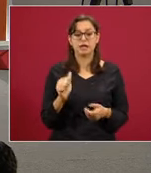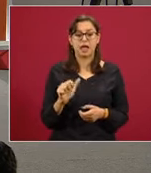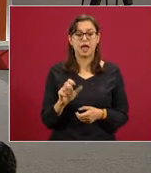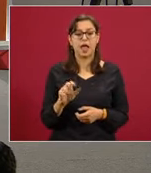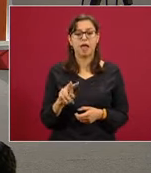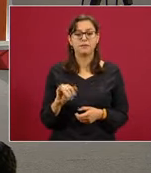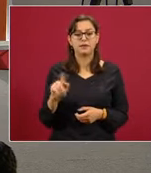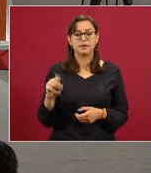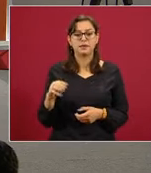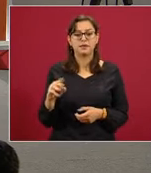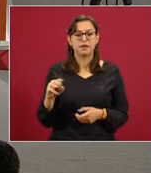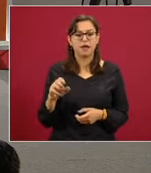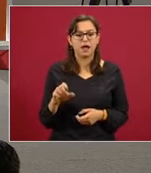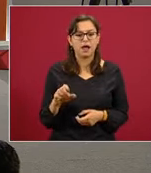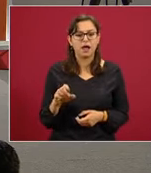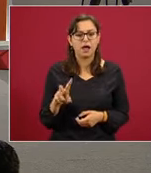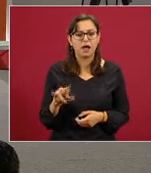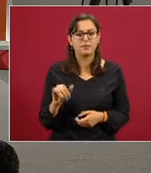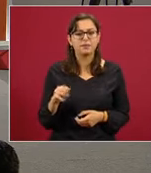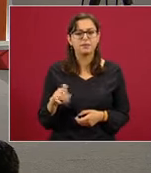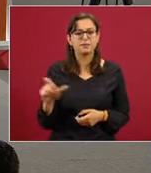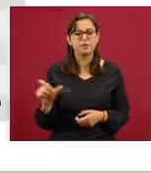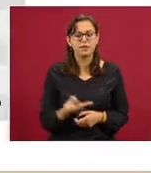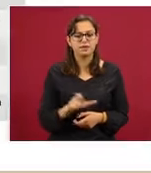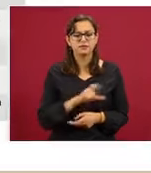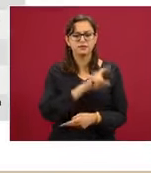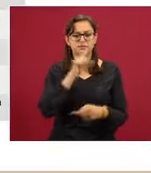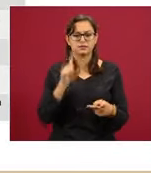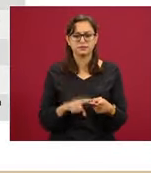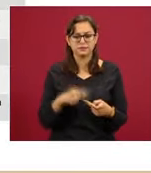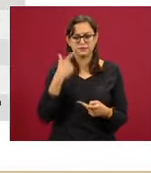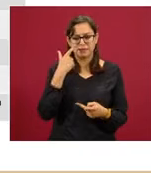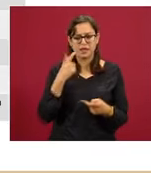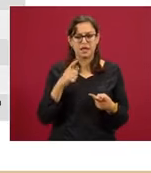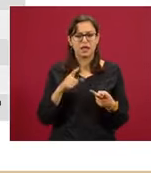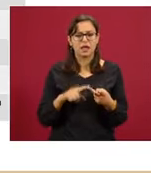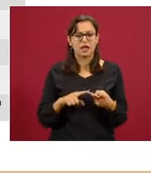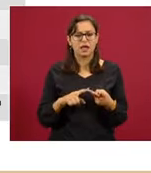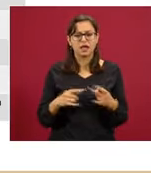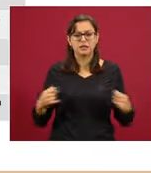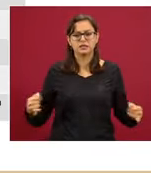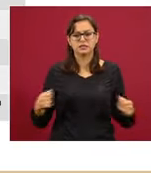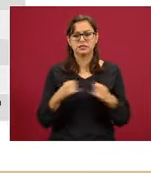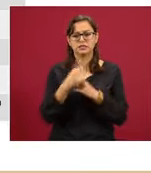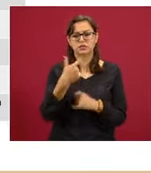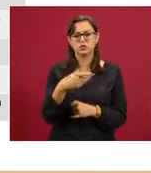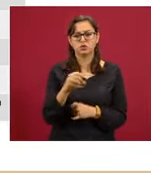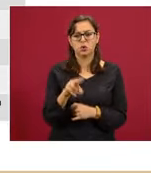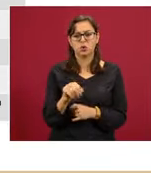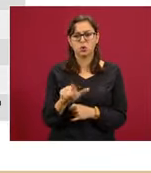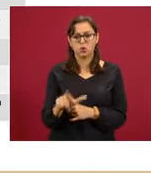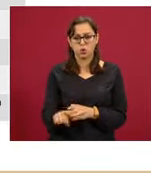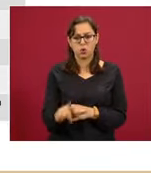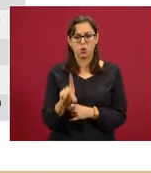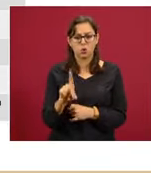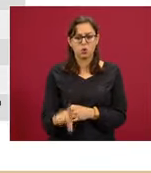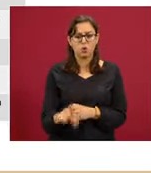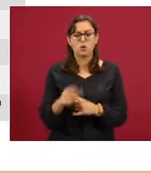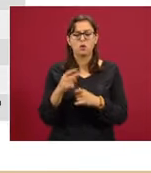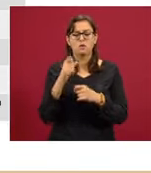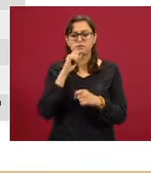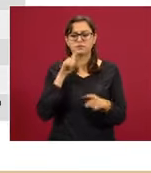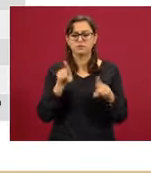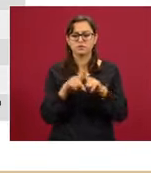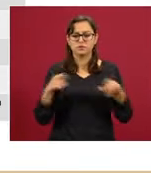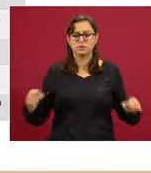Está el Instituto Gold Stefano, Asociación Civil, Instituto de Biotecnología de la UNAM,